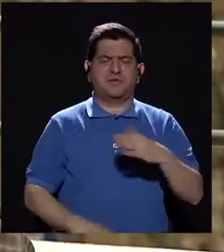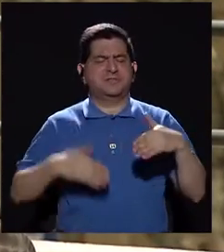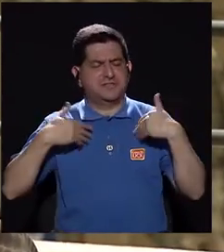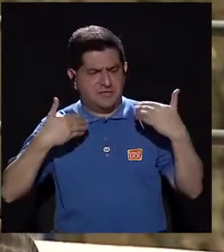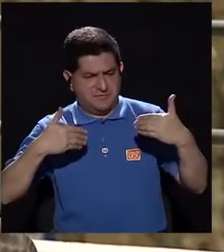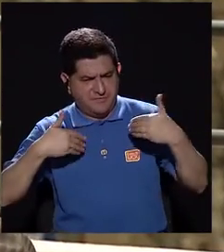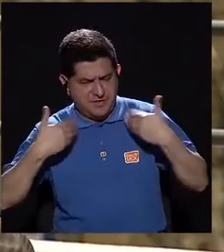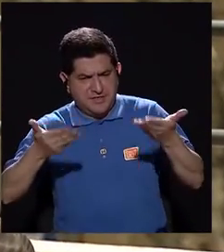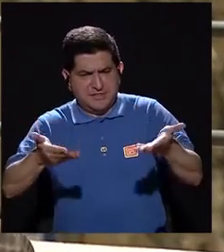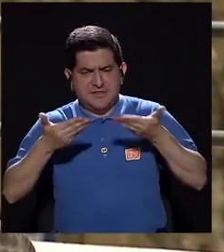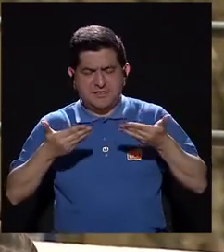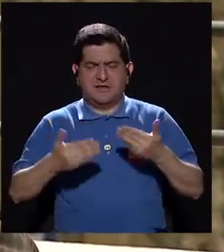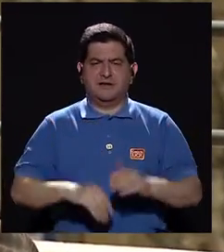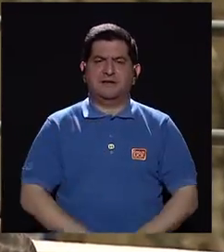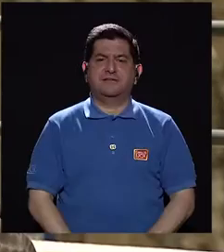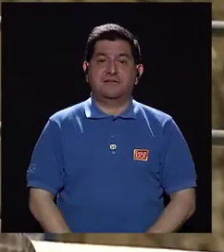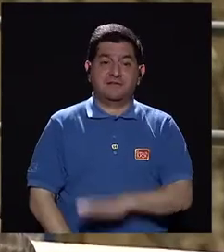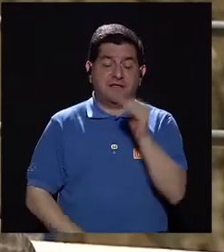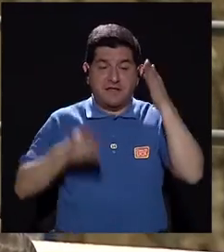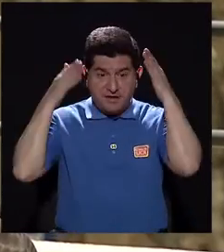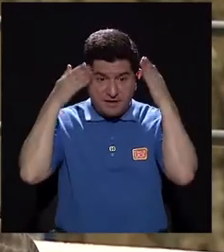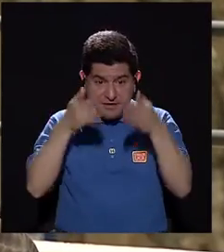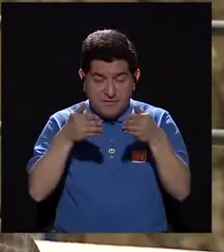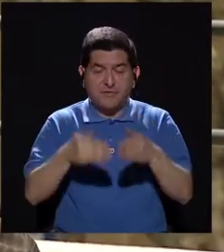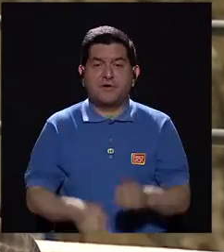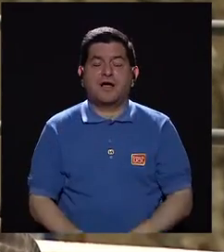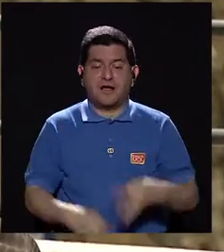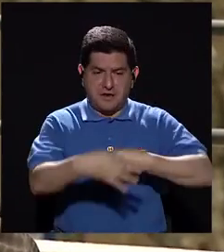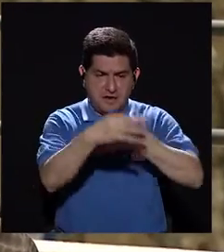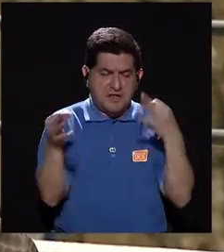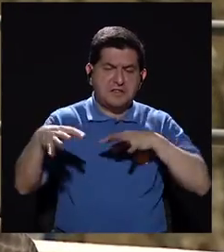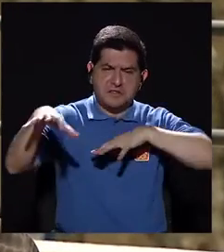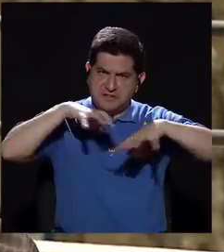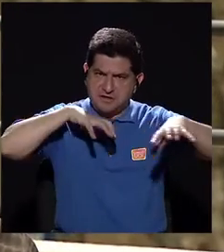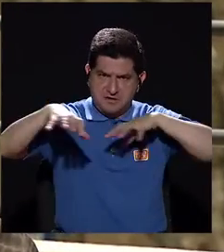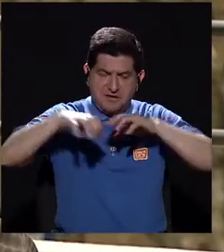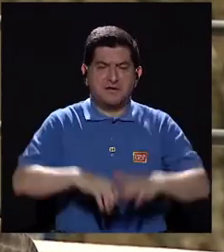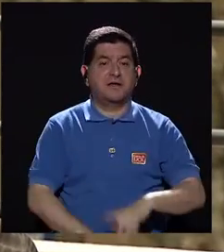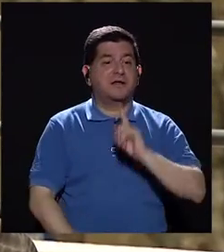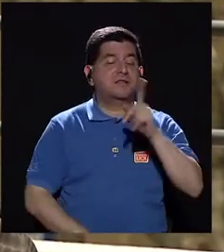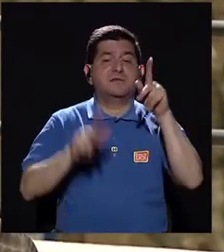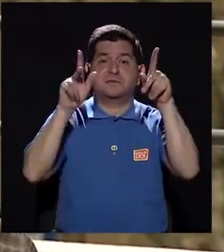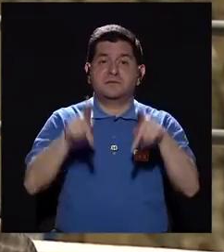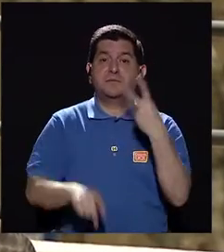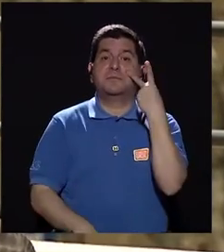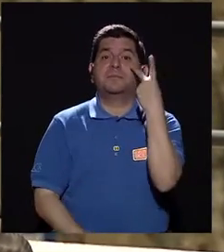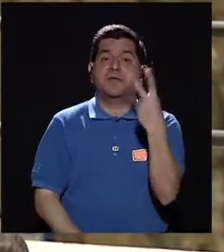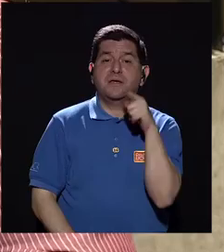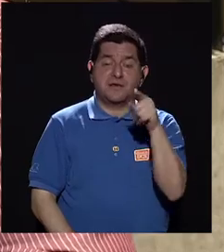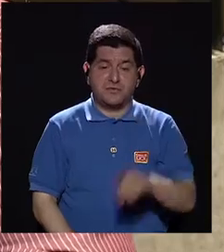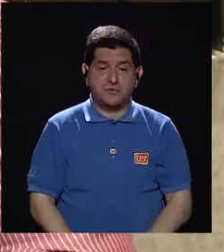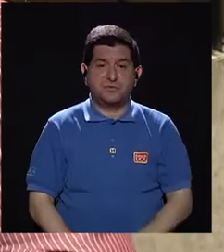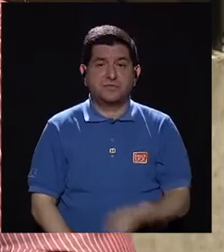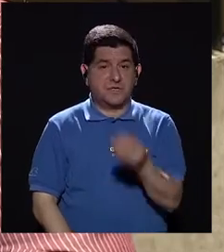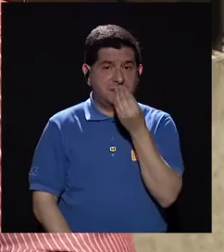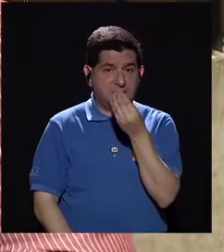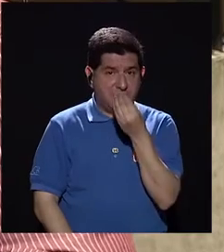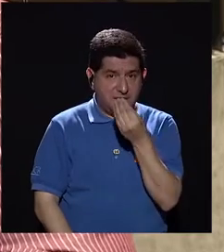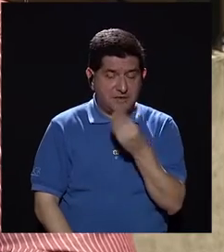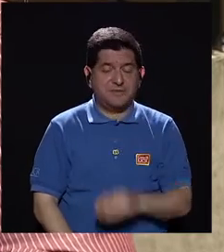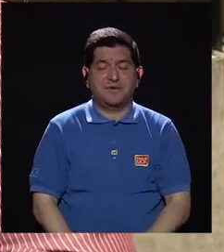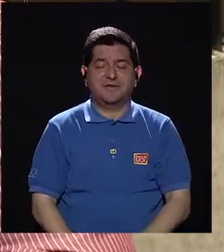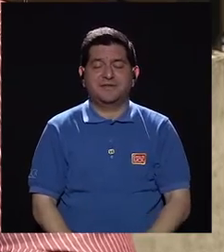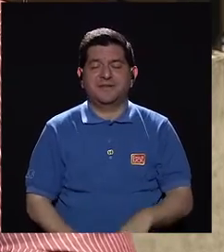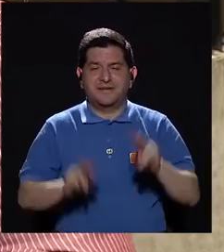lo que nos hace felices, de lo que nos produce alegría. Y nos enfocamos ahí en nuestros talleres, en nuestras actividades, diciéndole a la gente, vea, si usted hace esta dieta,